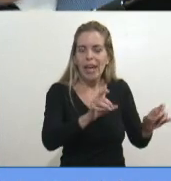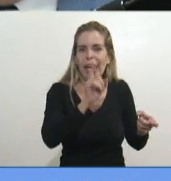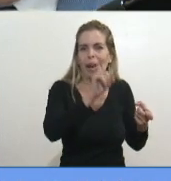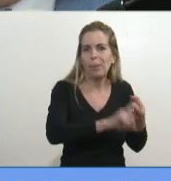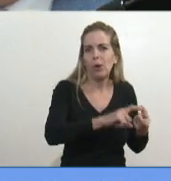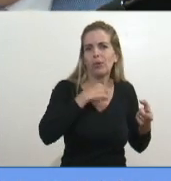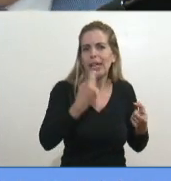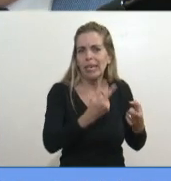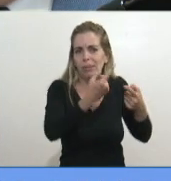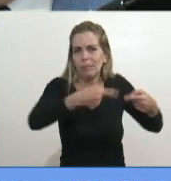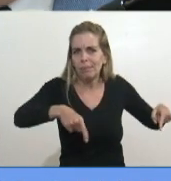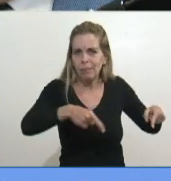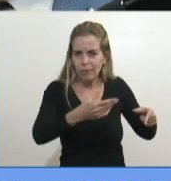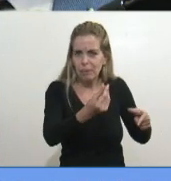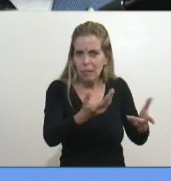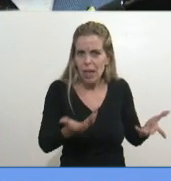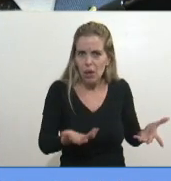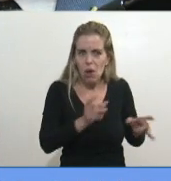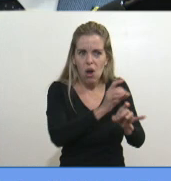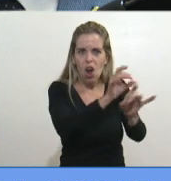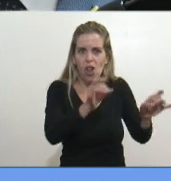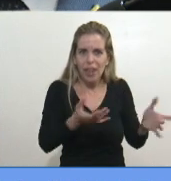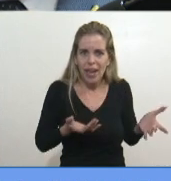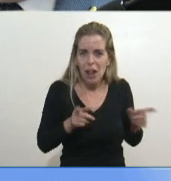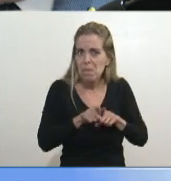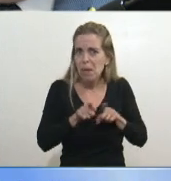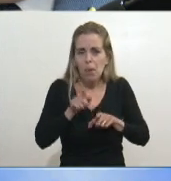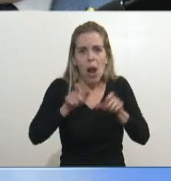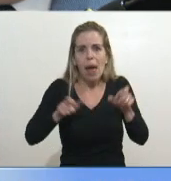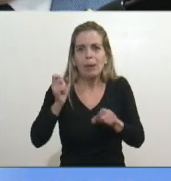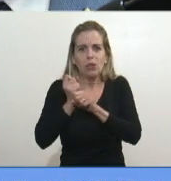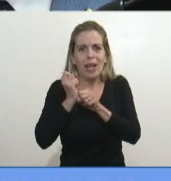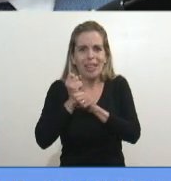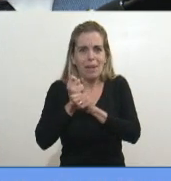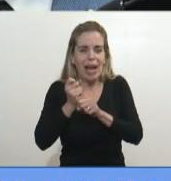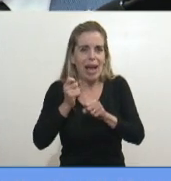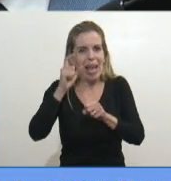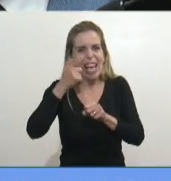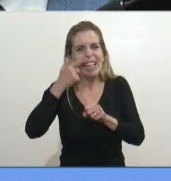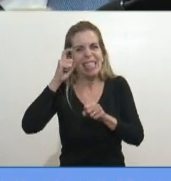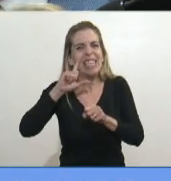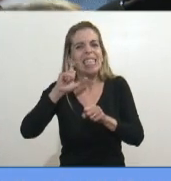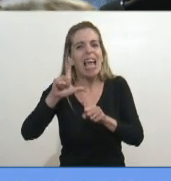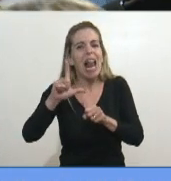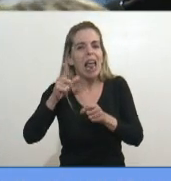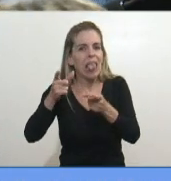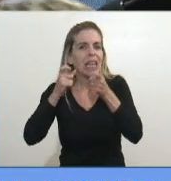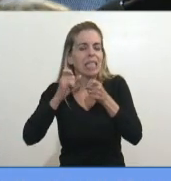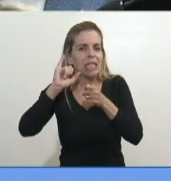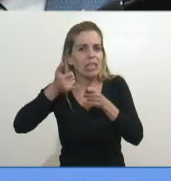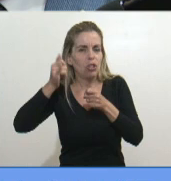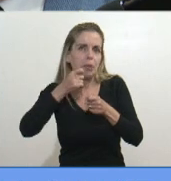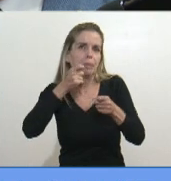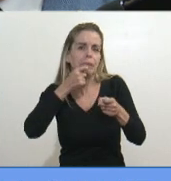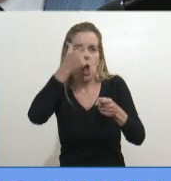a sus hijos. Y también pasa con los trabajadores esenciales que tenemos acá, los que conducen trenes, los que conducen